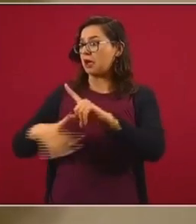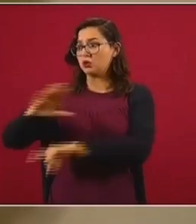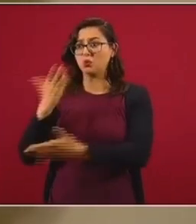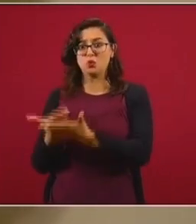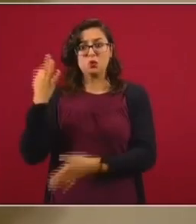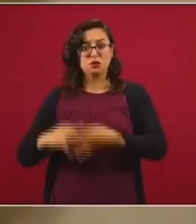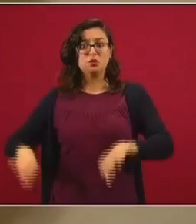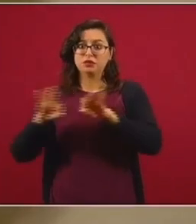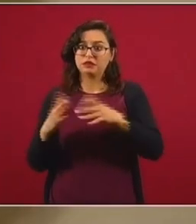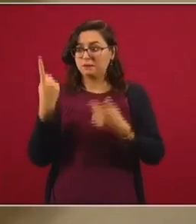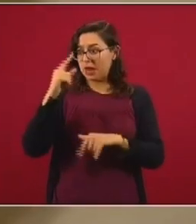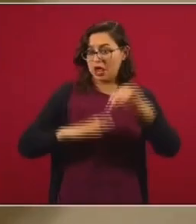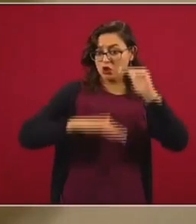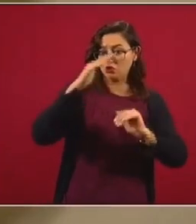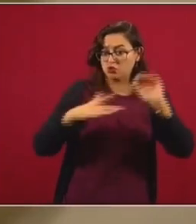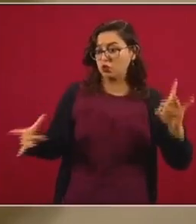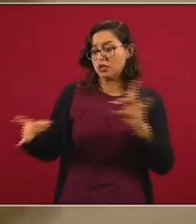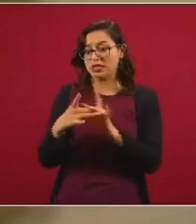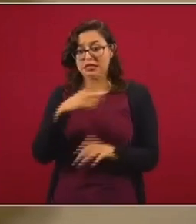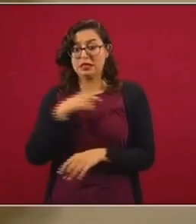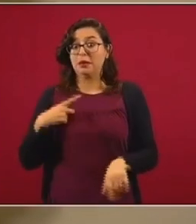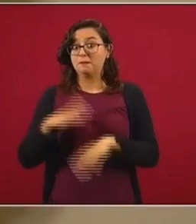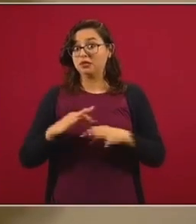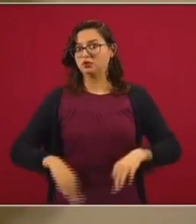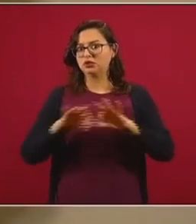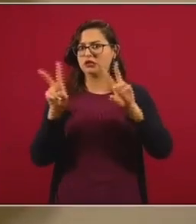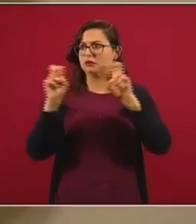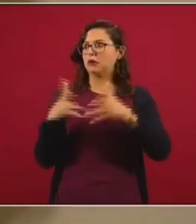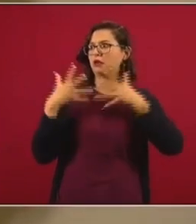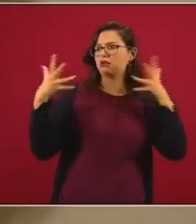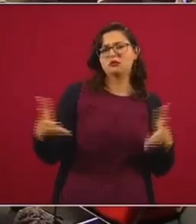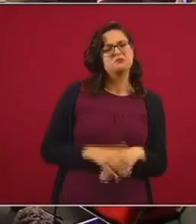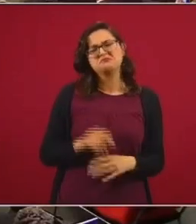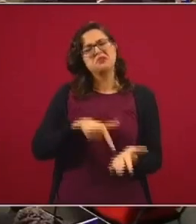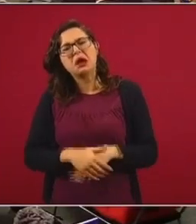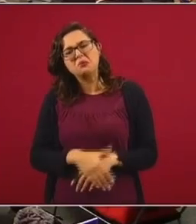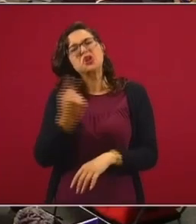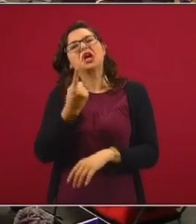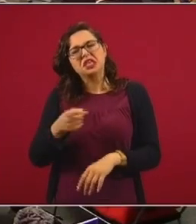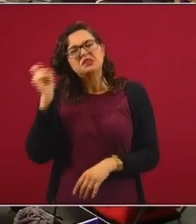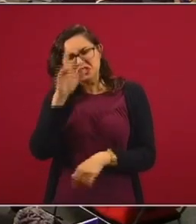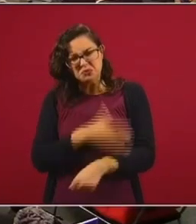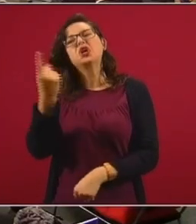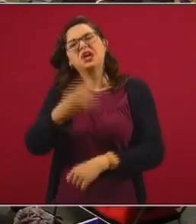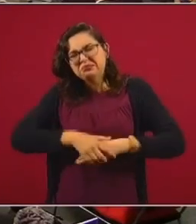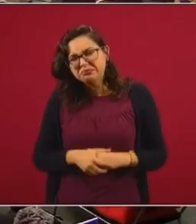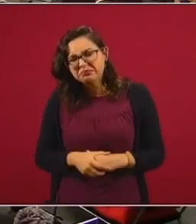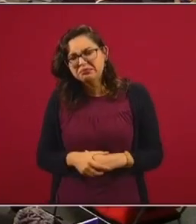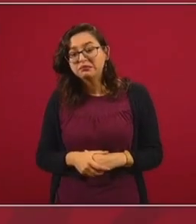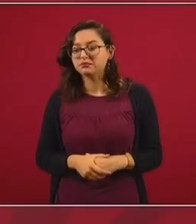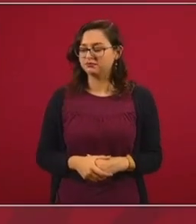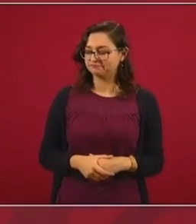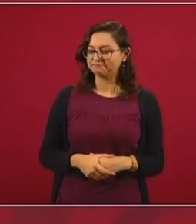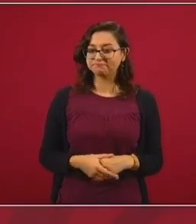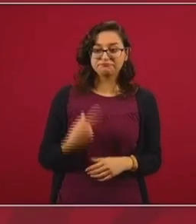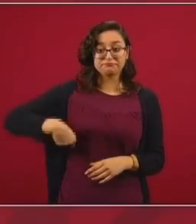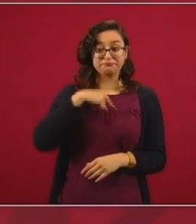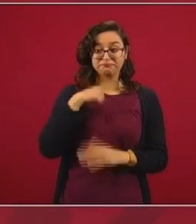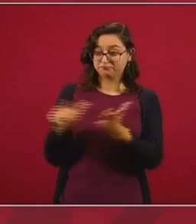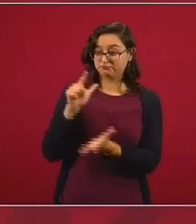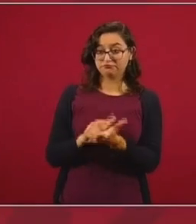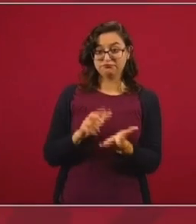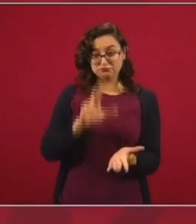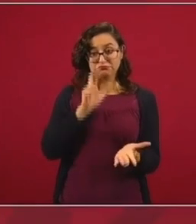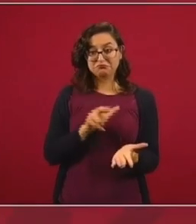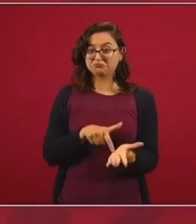importante en cada obra que se hace, sobre todo si son megaproyectos. Entonces, ¿por qué simplemente no se respeta esta ley? Pues se respeta la ley, nosotros no la violamos. También es así